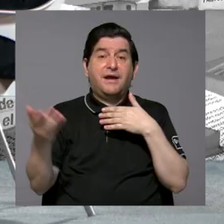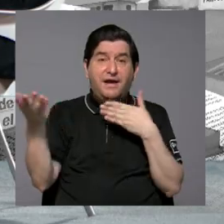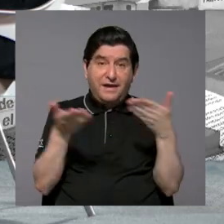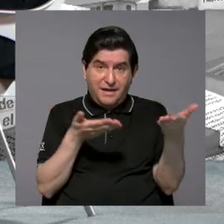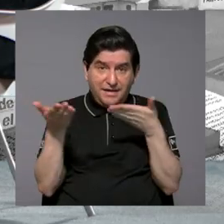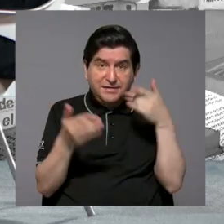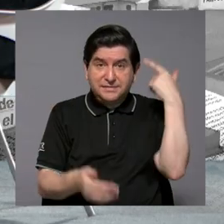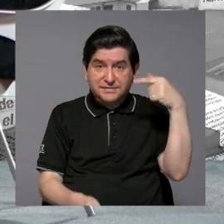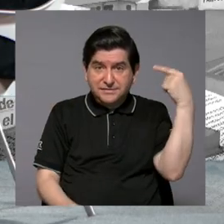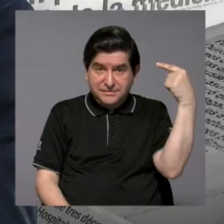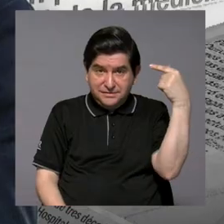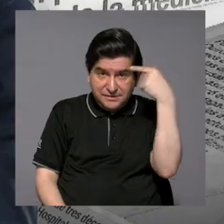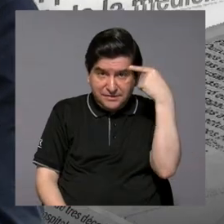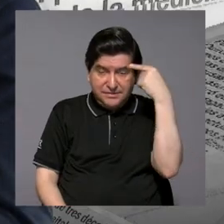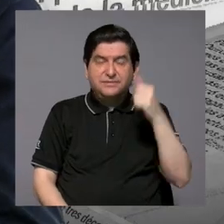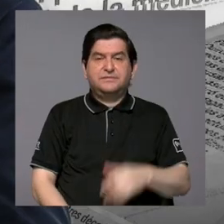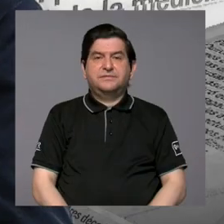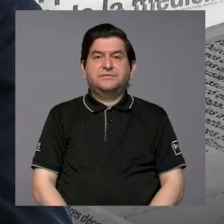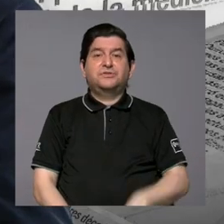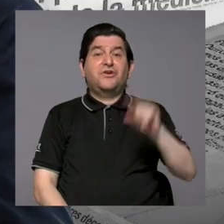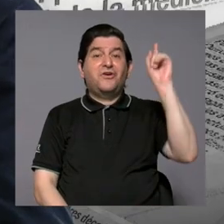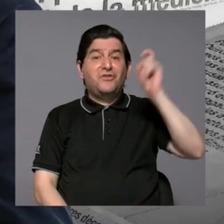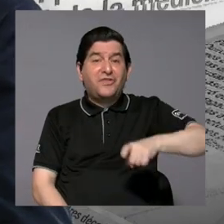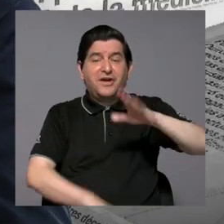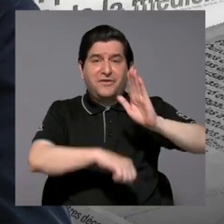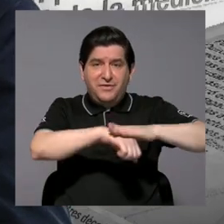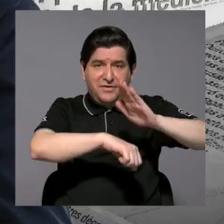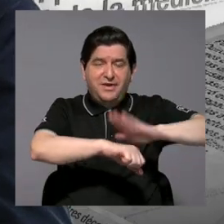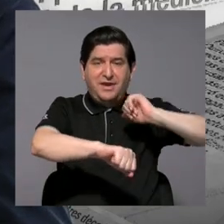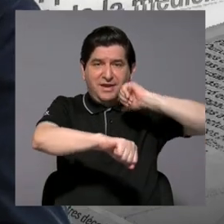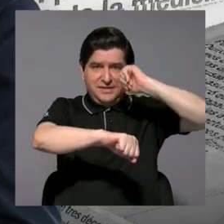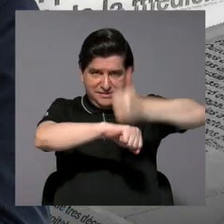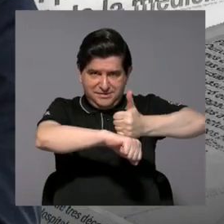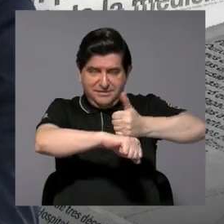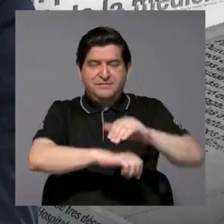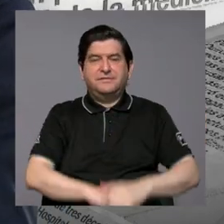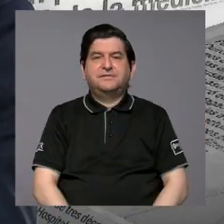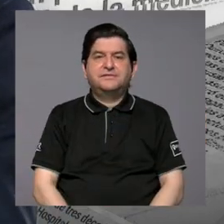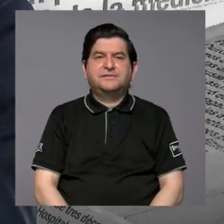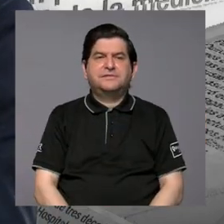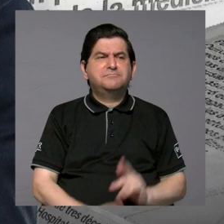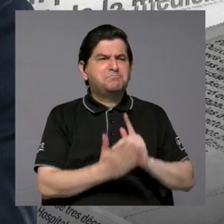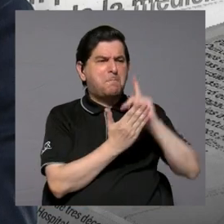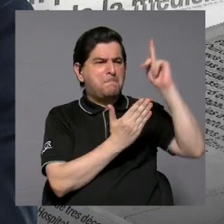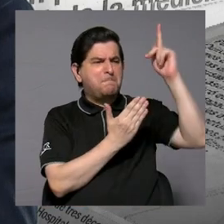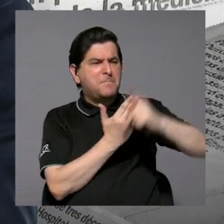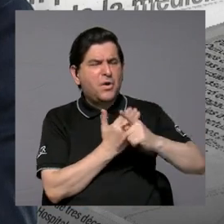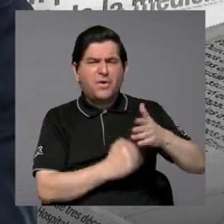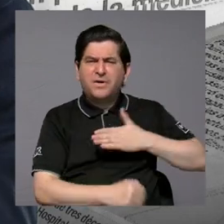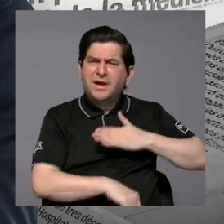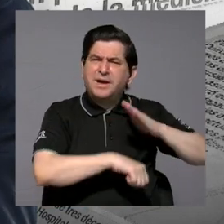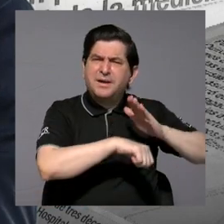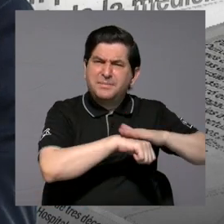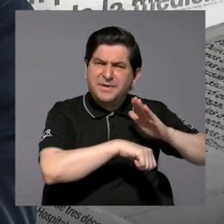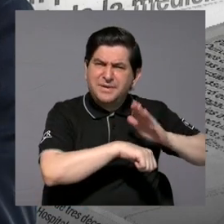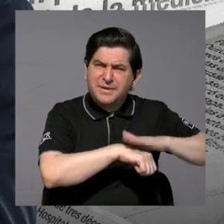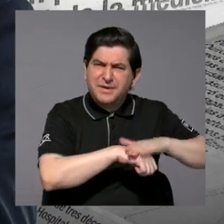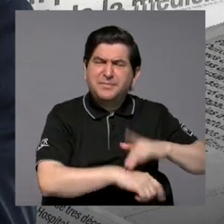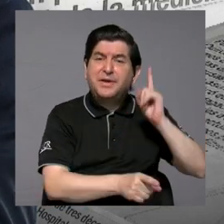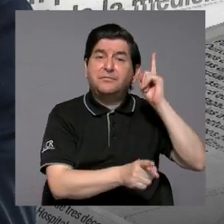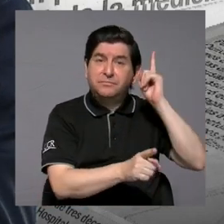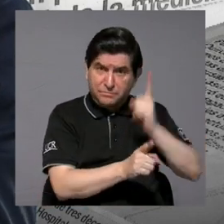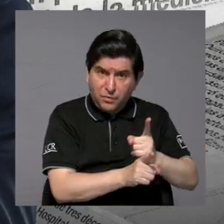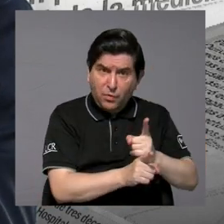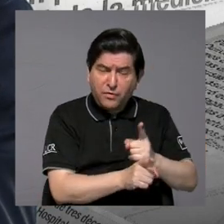servicio del gobierno, justamente deben permitir establecer, bueno, ¿cuál programa me está permitiendo a mí que